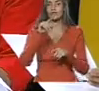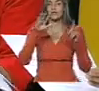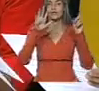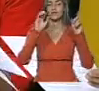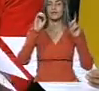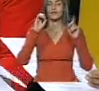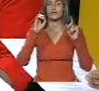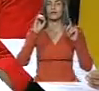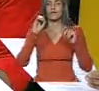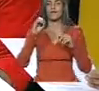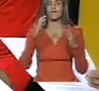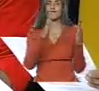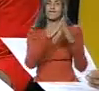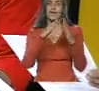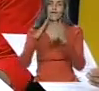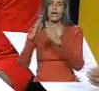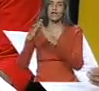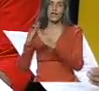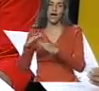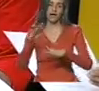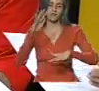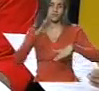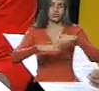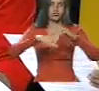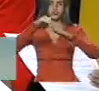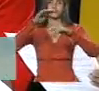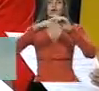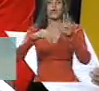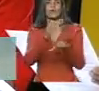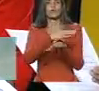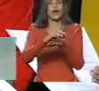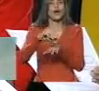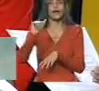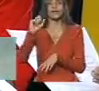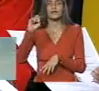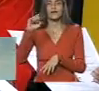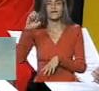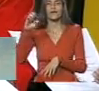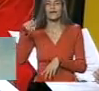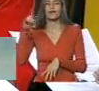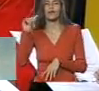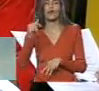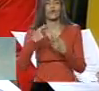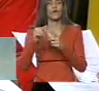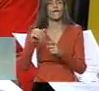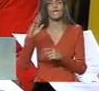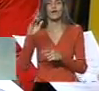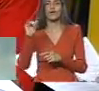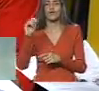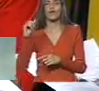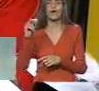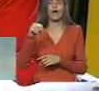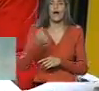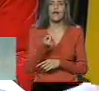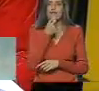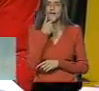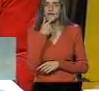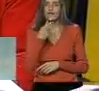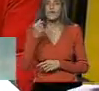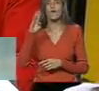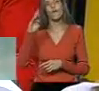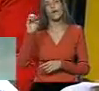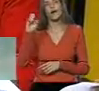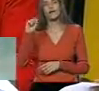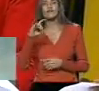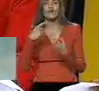viviendas en los municipios de Acevedo, Brión, Burós, Andrés Bello, Pae y